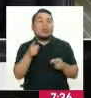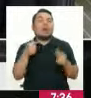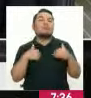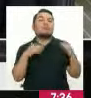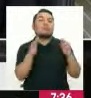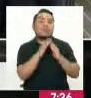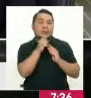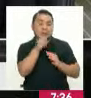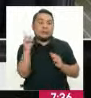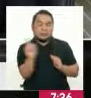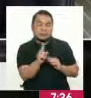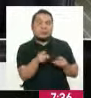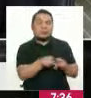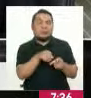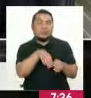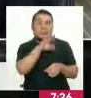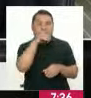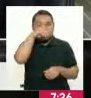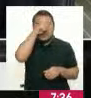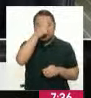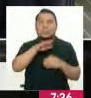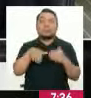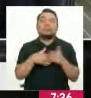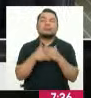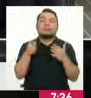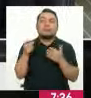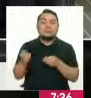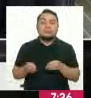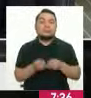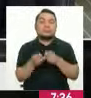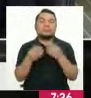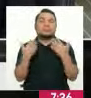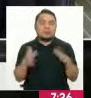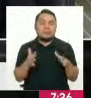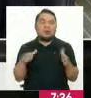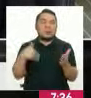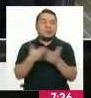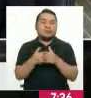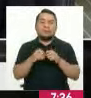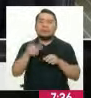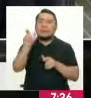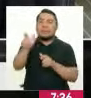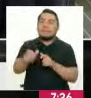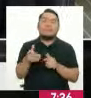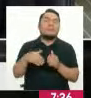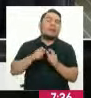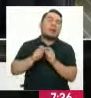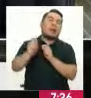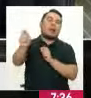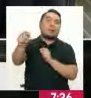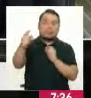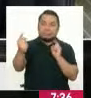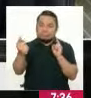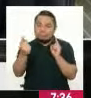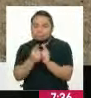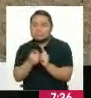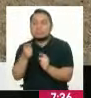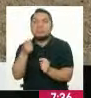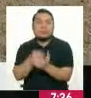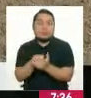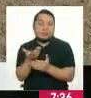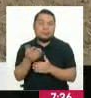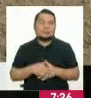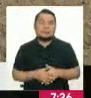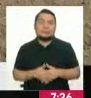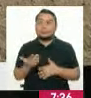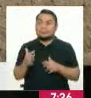bancos. Entonces, de esta forma se llega al usuario más alejado del país. Estamos hablando de